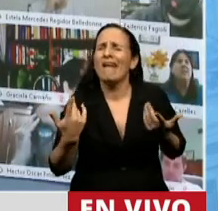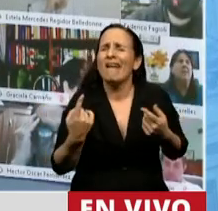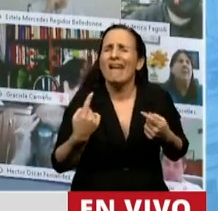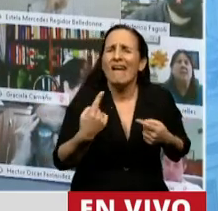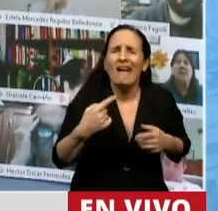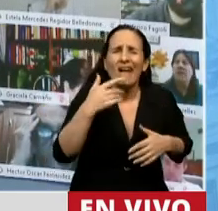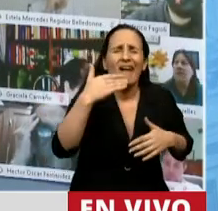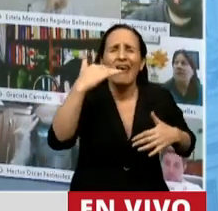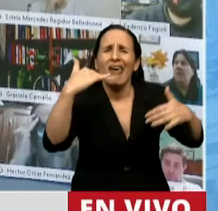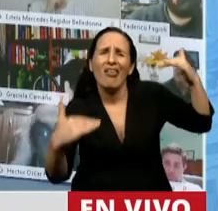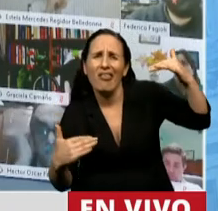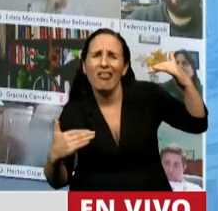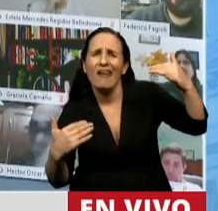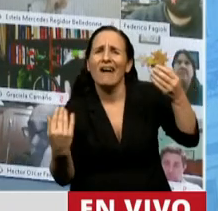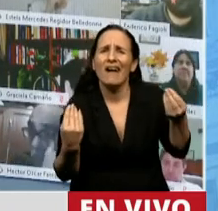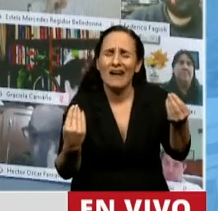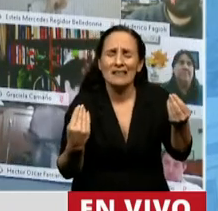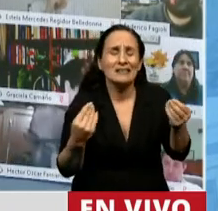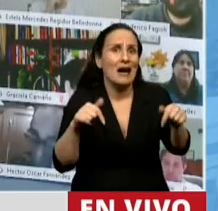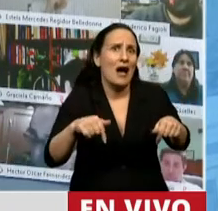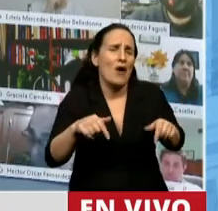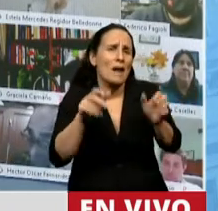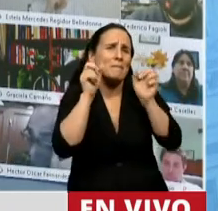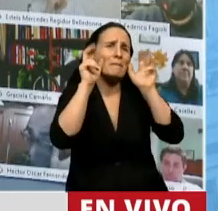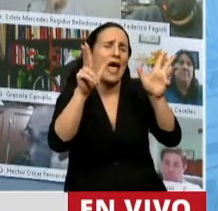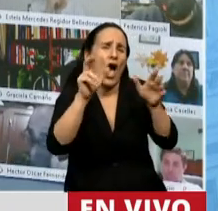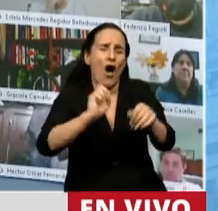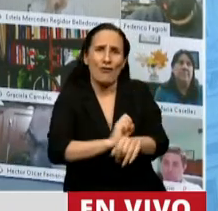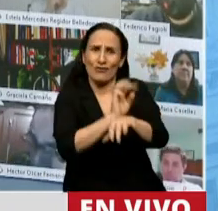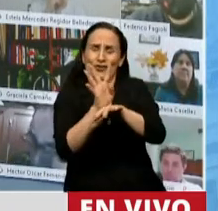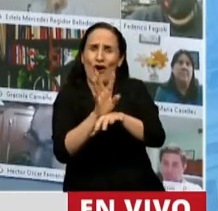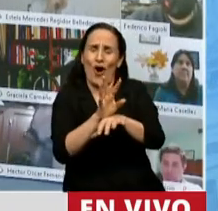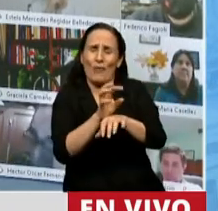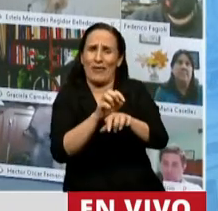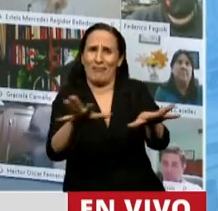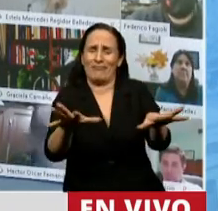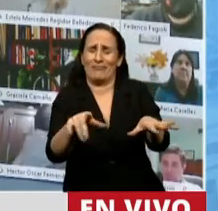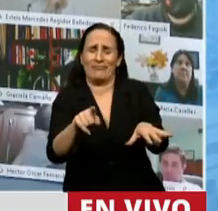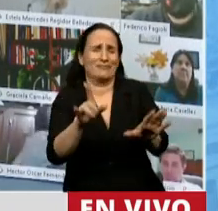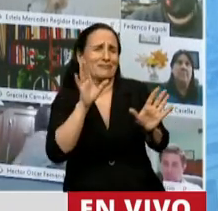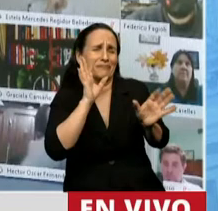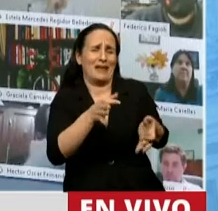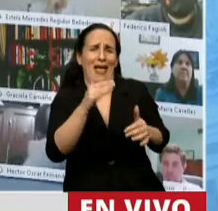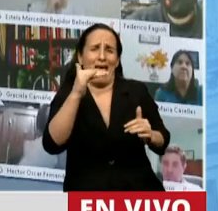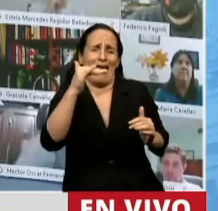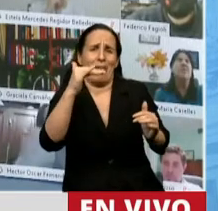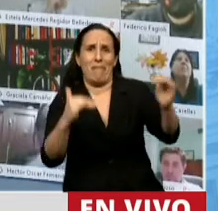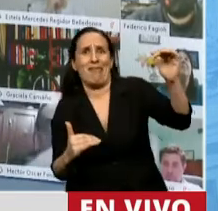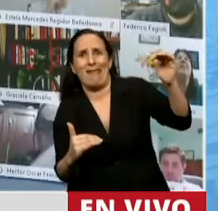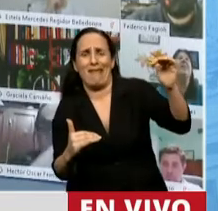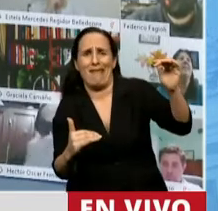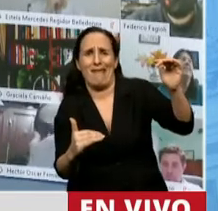aún más con la situación de la pandemia del COVID-19. Y esa desigualdad,